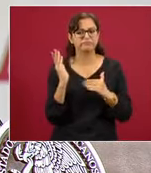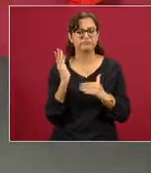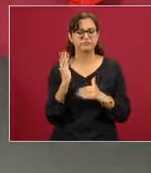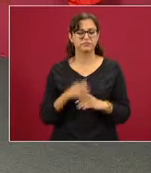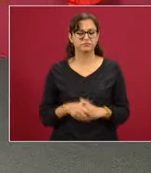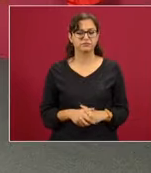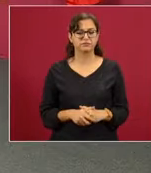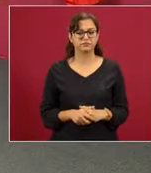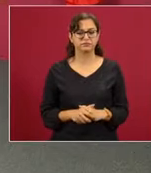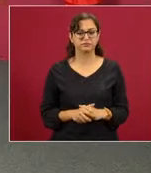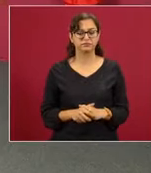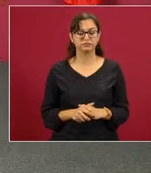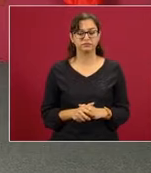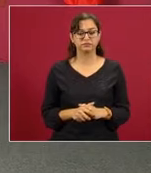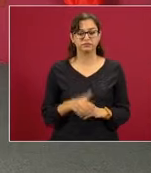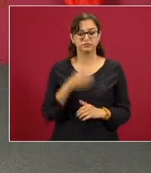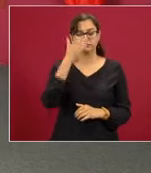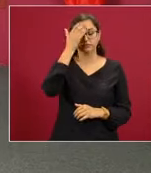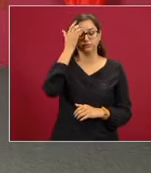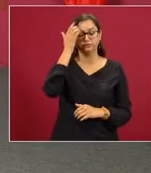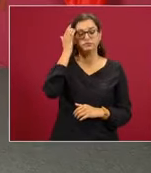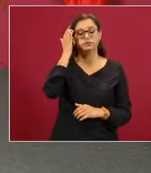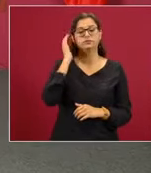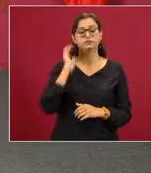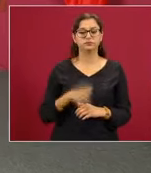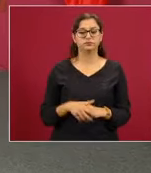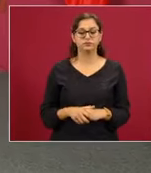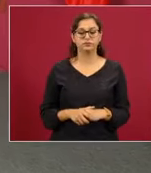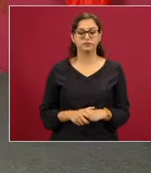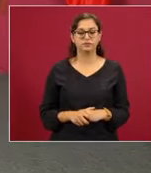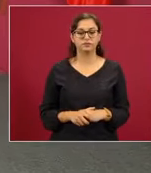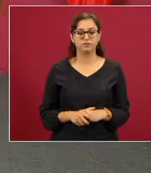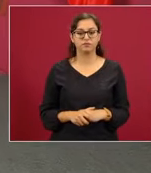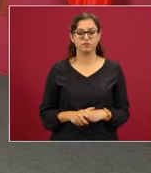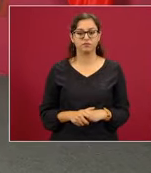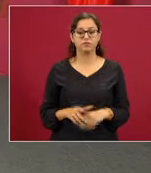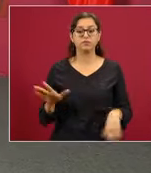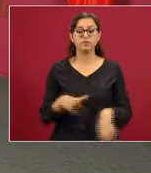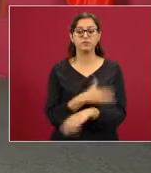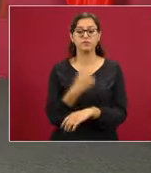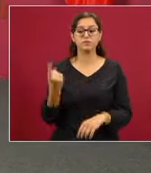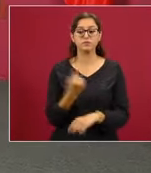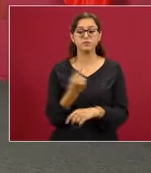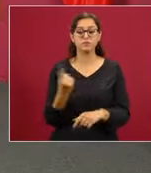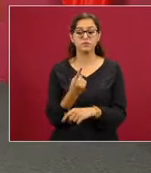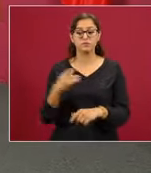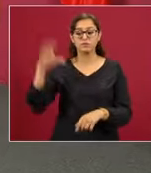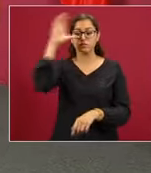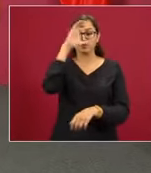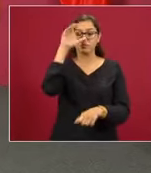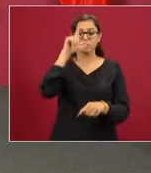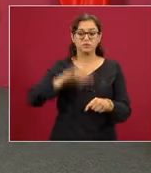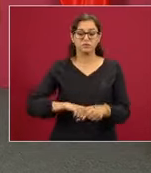Porque tenemos mucha fortaleza cultural,